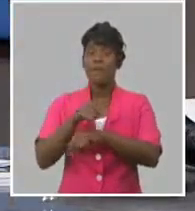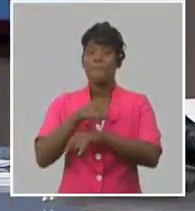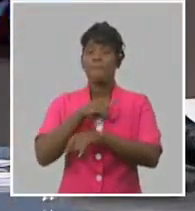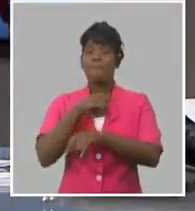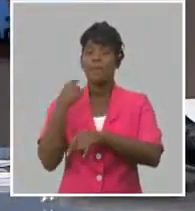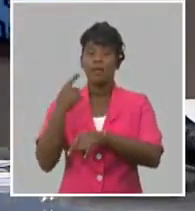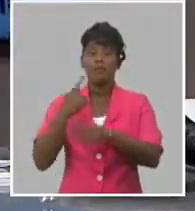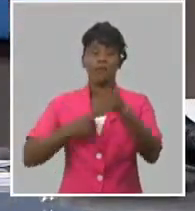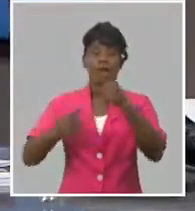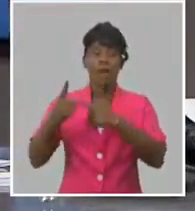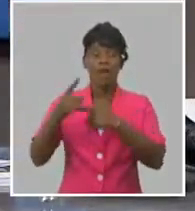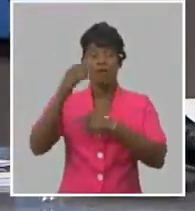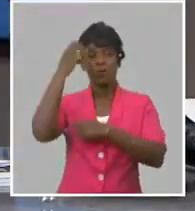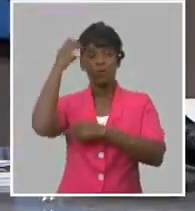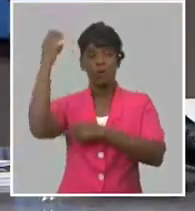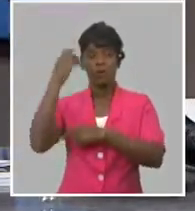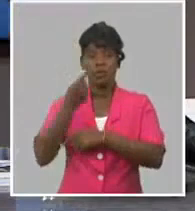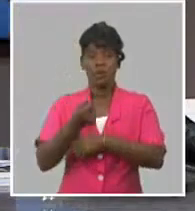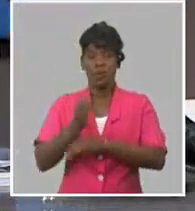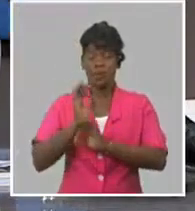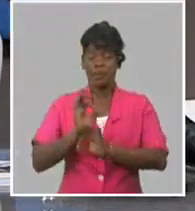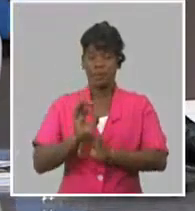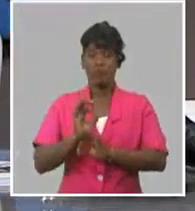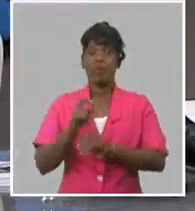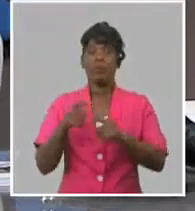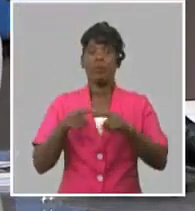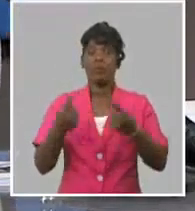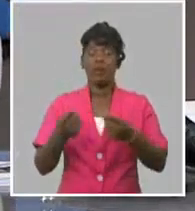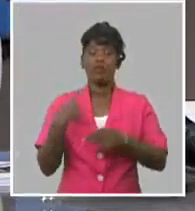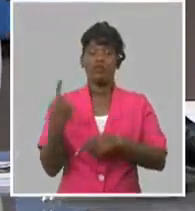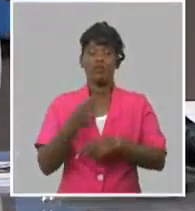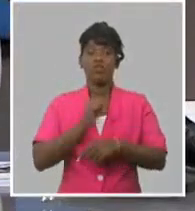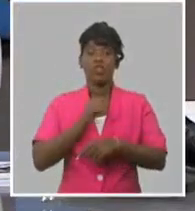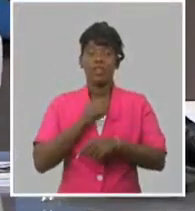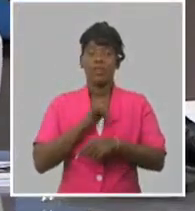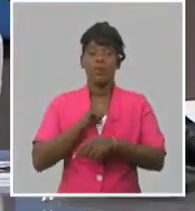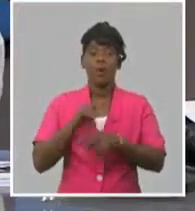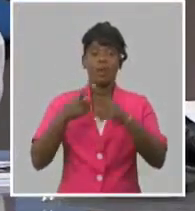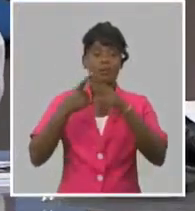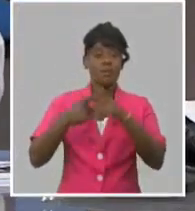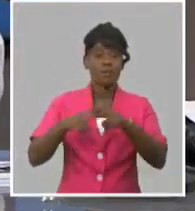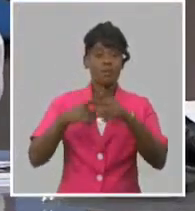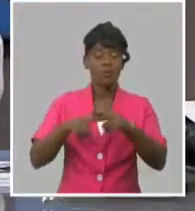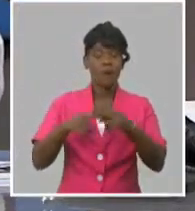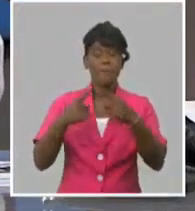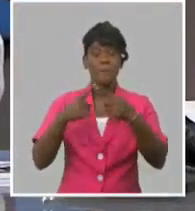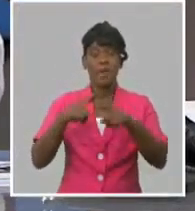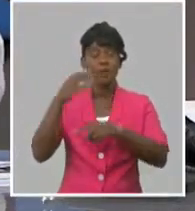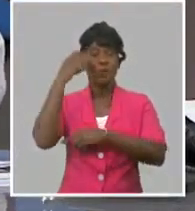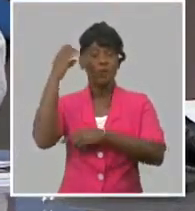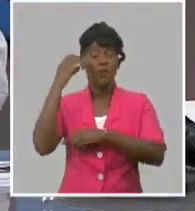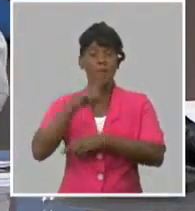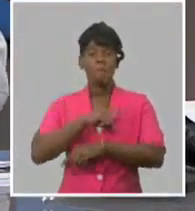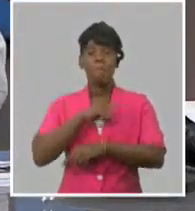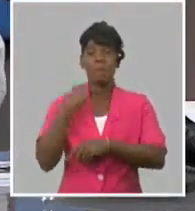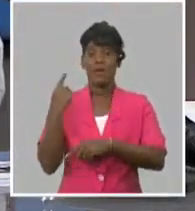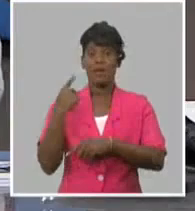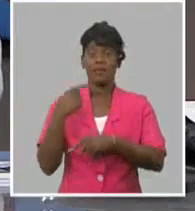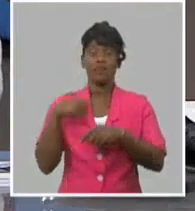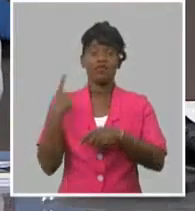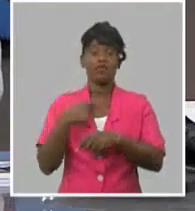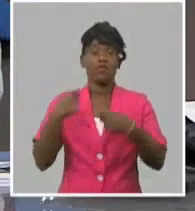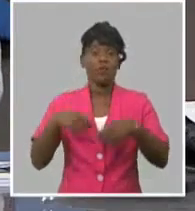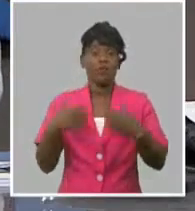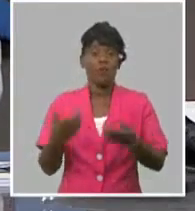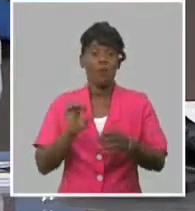importante del presupuesto del Estado hacia el sistema empresarial. Y el presupuesto del Estado está para recibir del